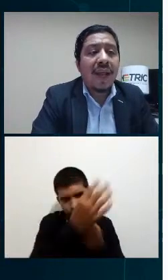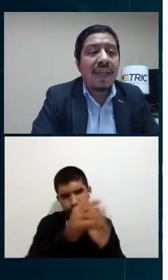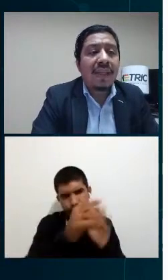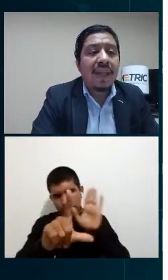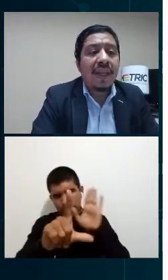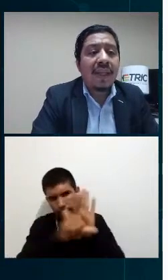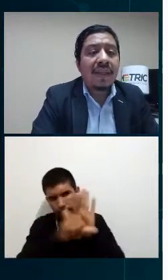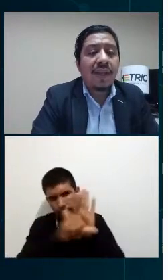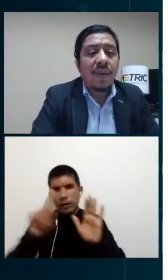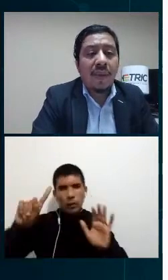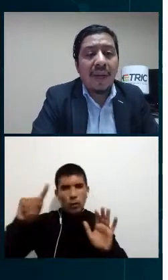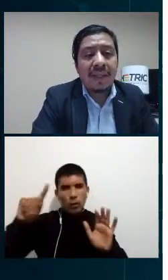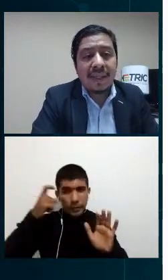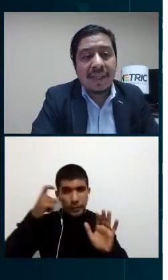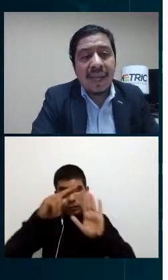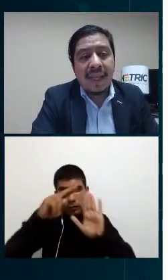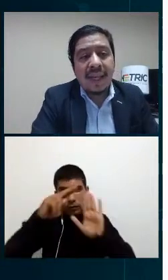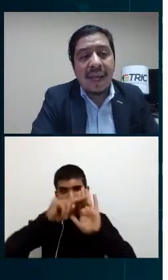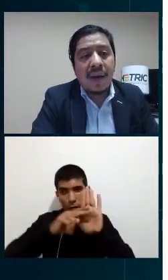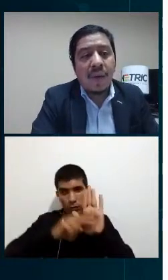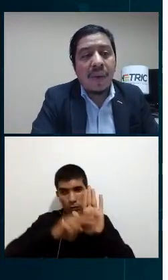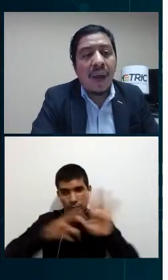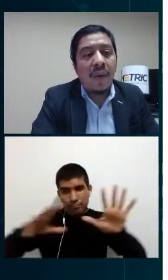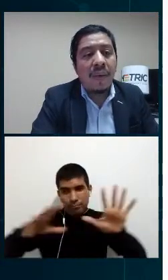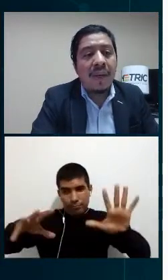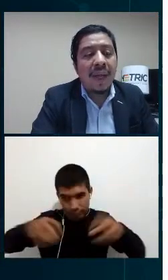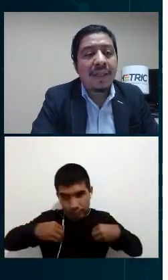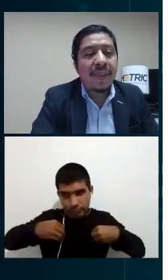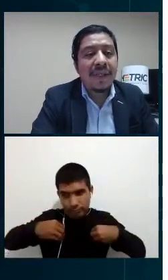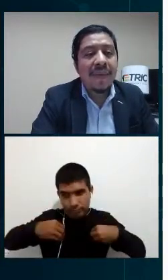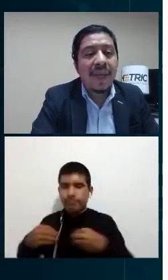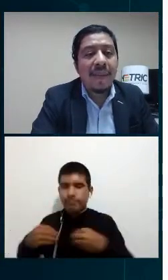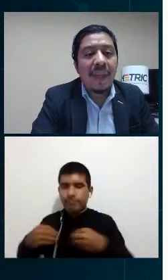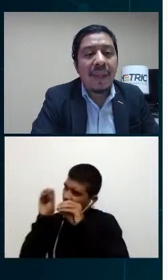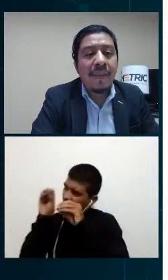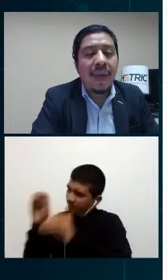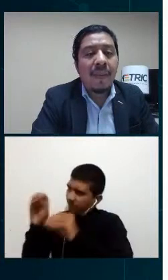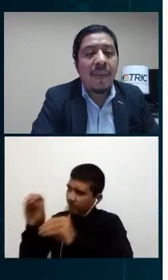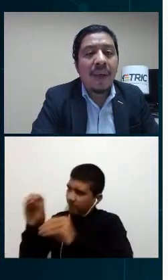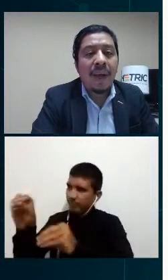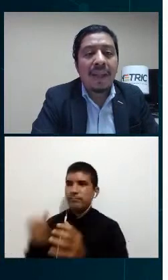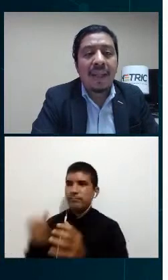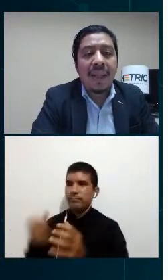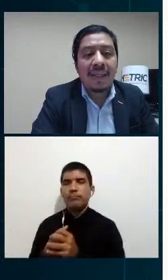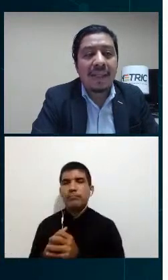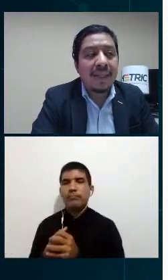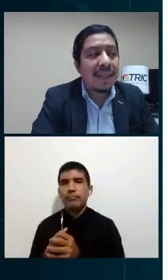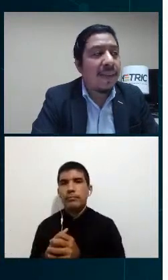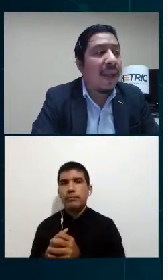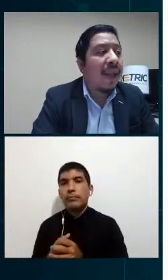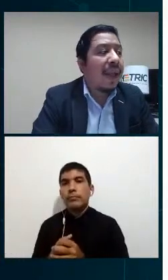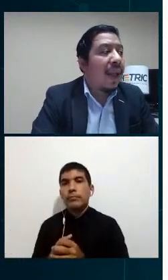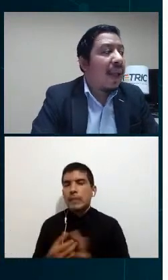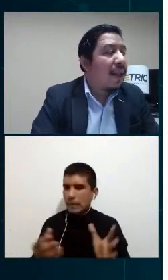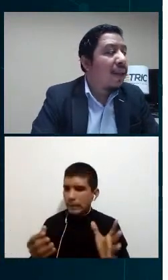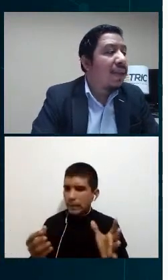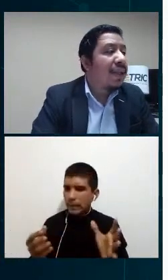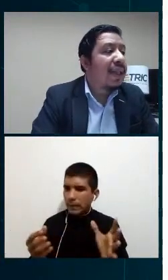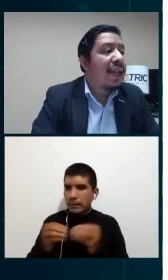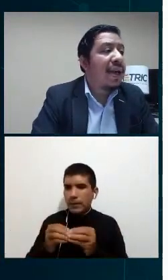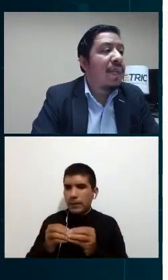organizacionales se tuvo la necesidad de crear una unidad específicamente para poder atender este sistema